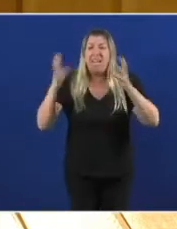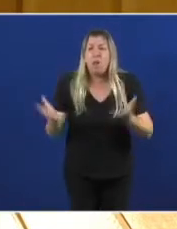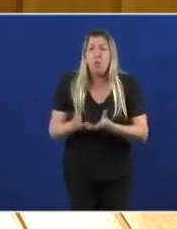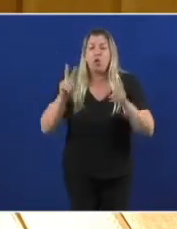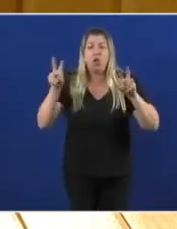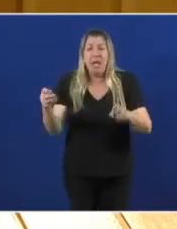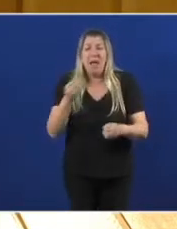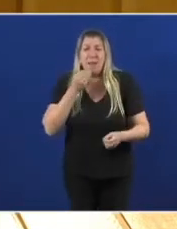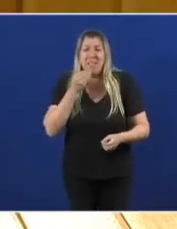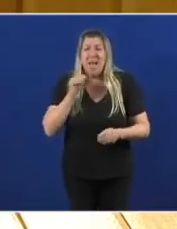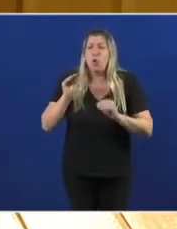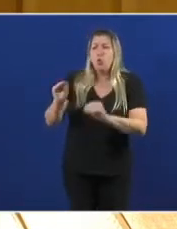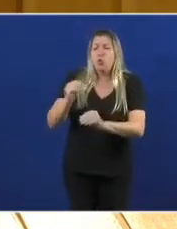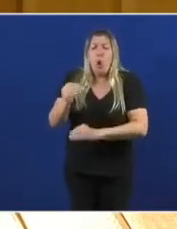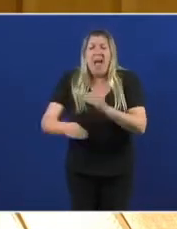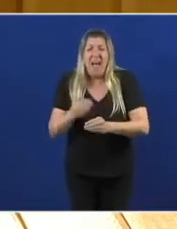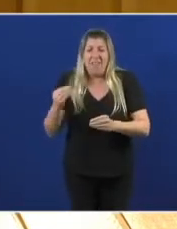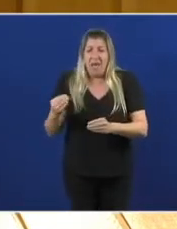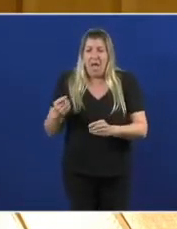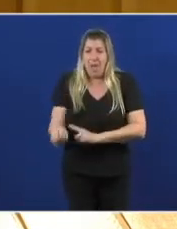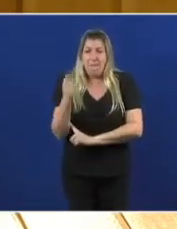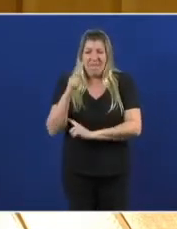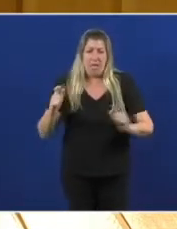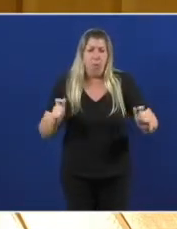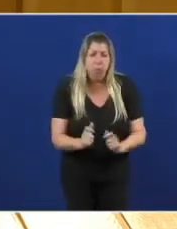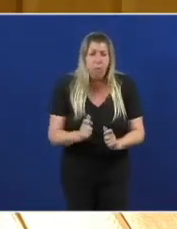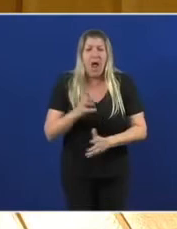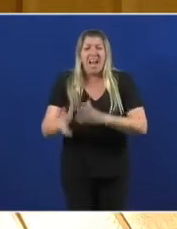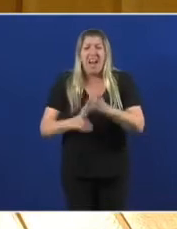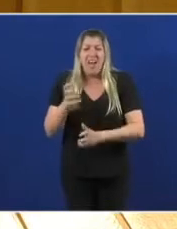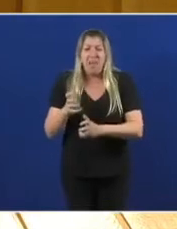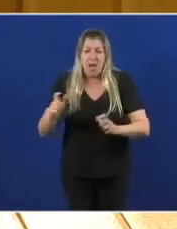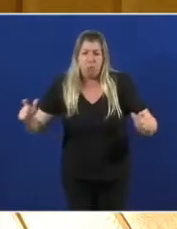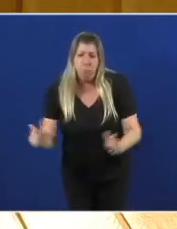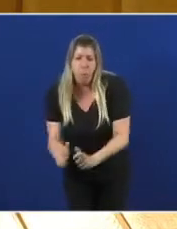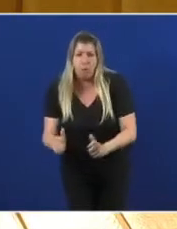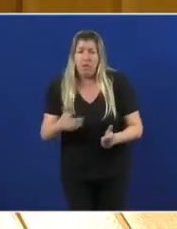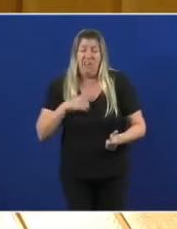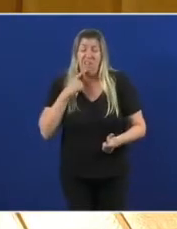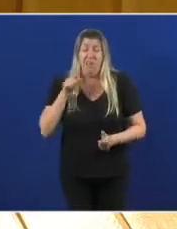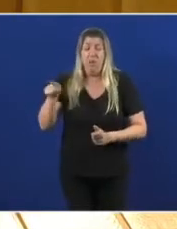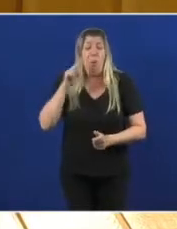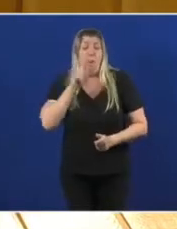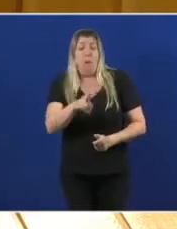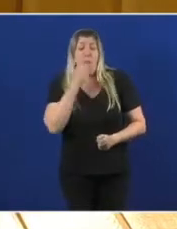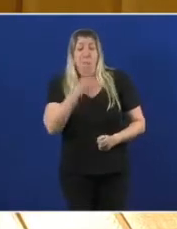vostede achica o noso sector pesqueiro e gandeiro. E desde logo un visionario, señor Feijón.